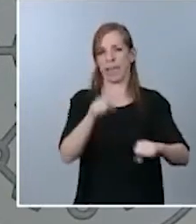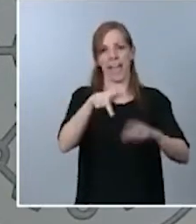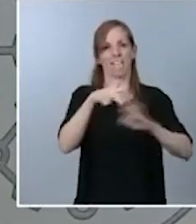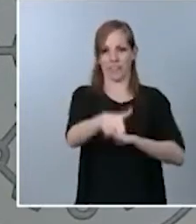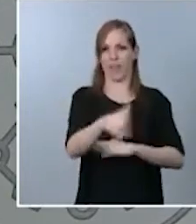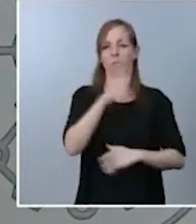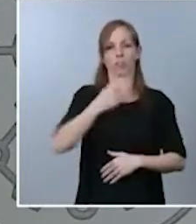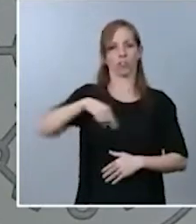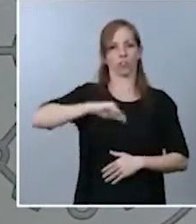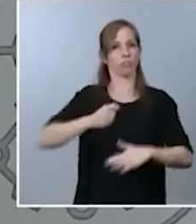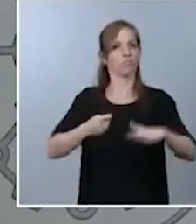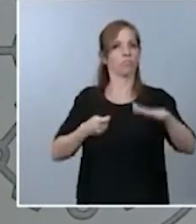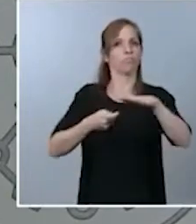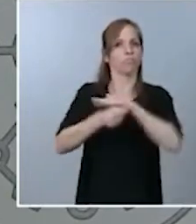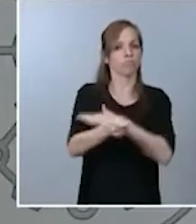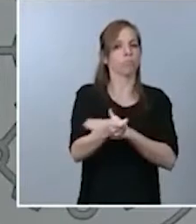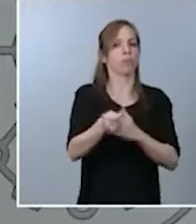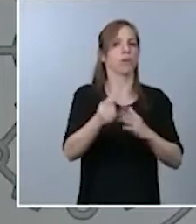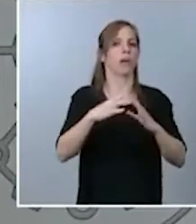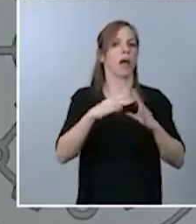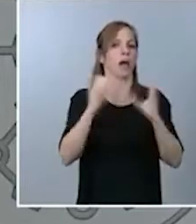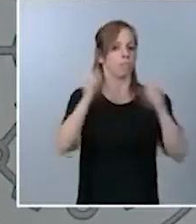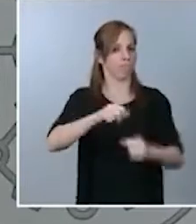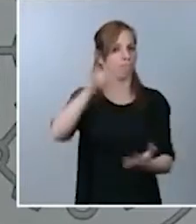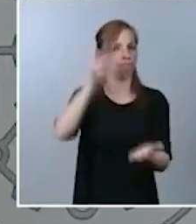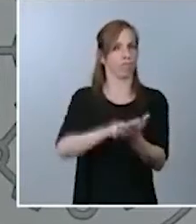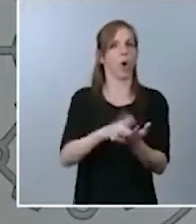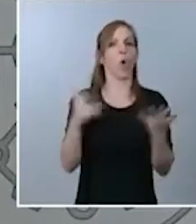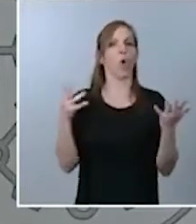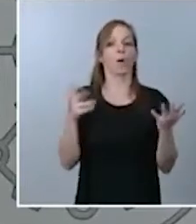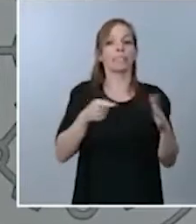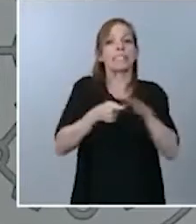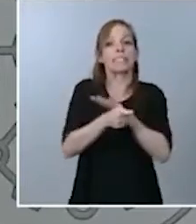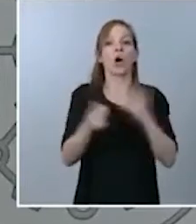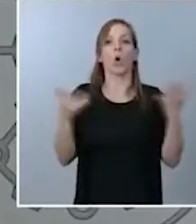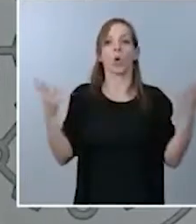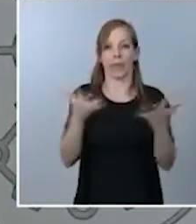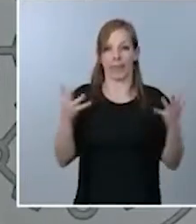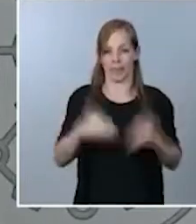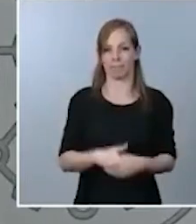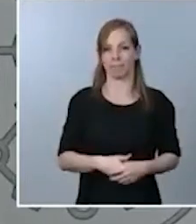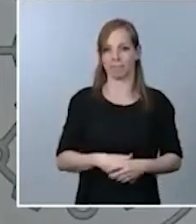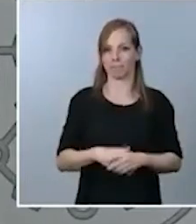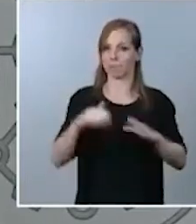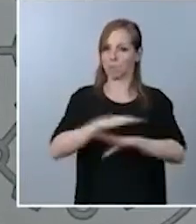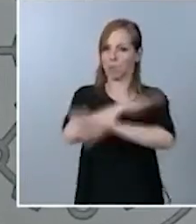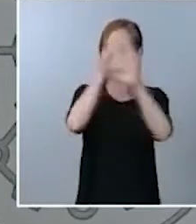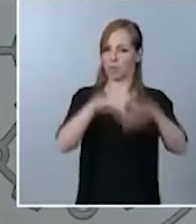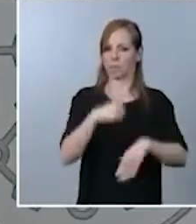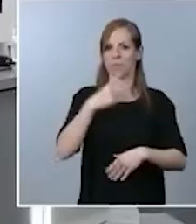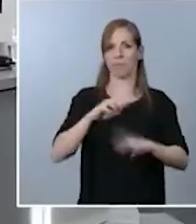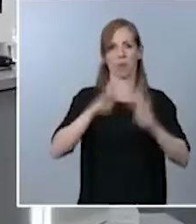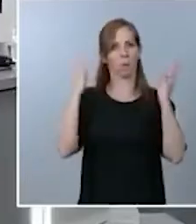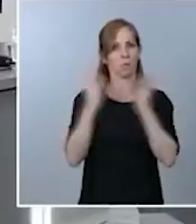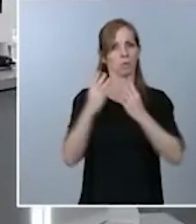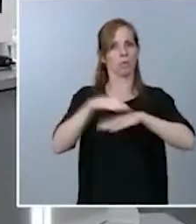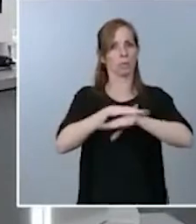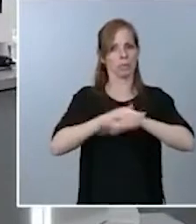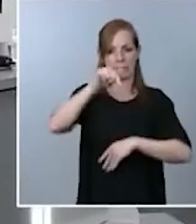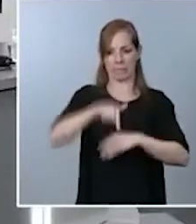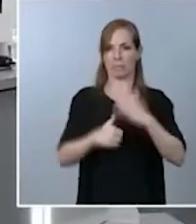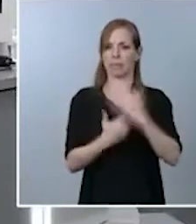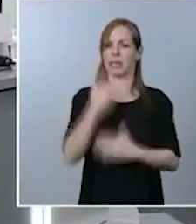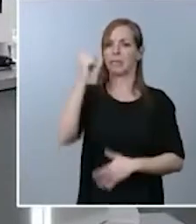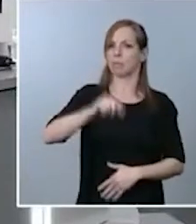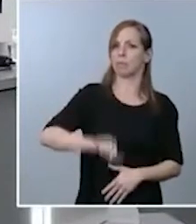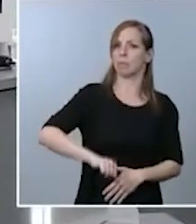y, esta vez, por el procedimiento de urgencia. Por último, decir que el Consejo de Ministros también ha aprobado esta mañana un real